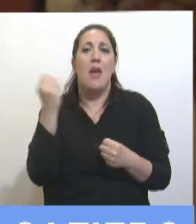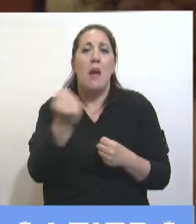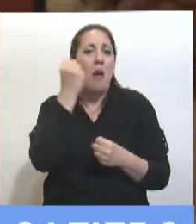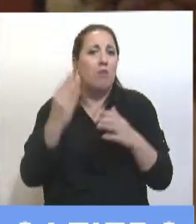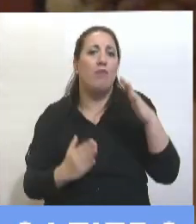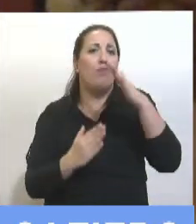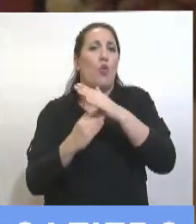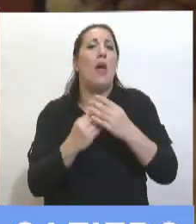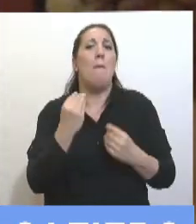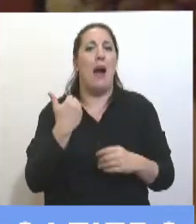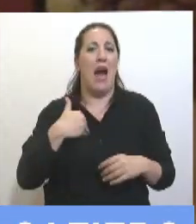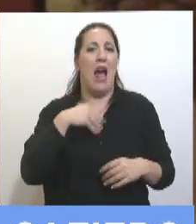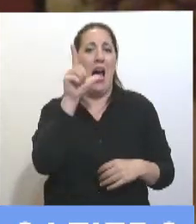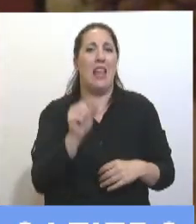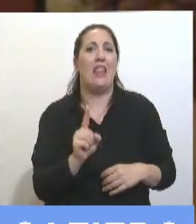para el norte argentino.